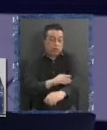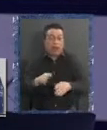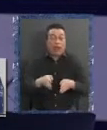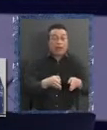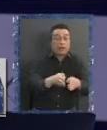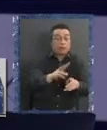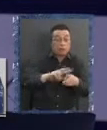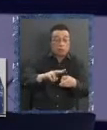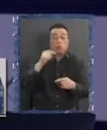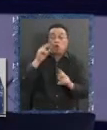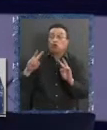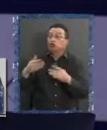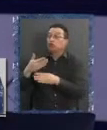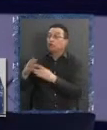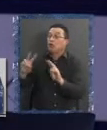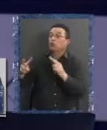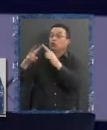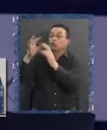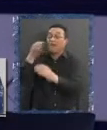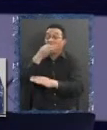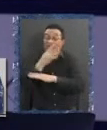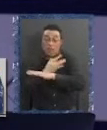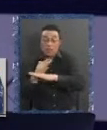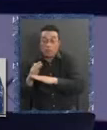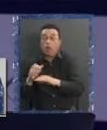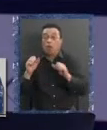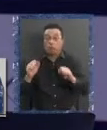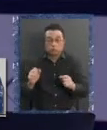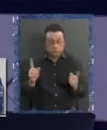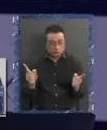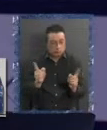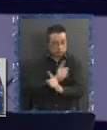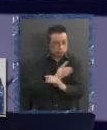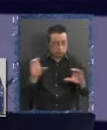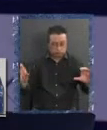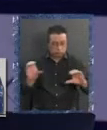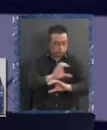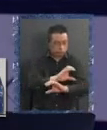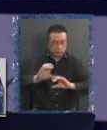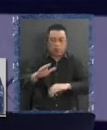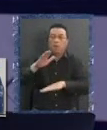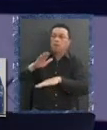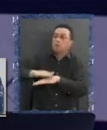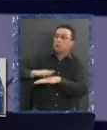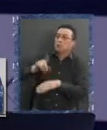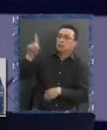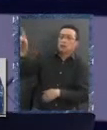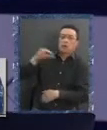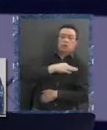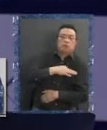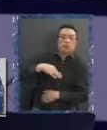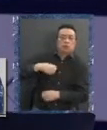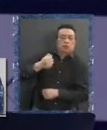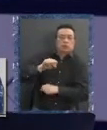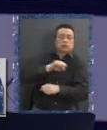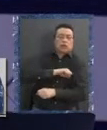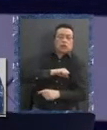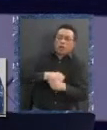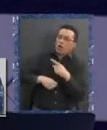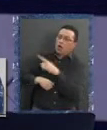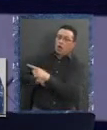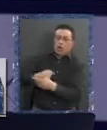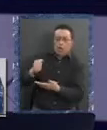sobra el de la construcción De Eras Verdes Hacer el intercambio de esas platas Hay que pedirle permiso Al ministro en Santiago Gestión que puede durar